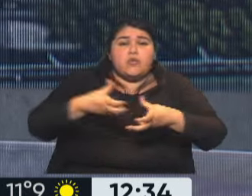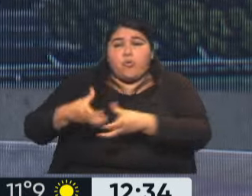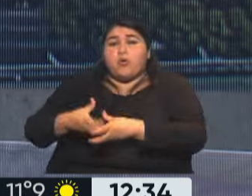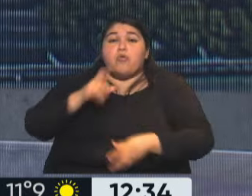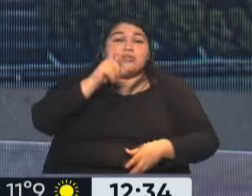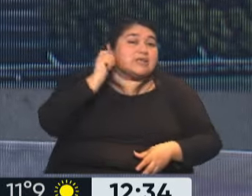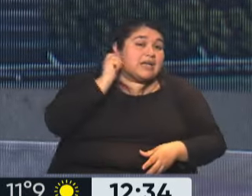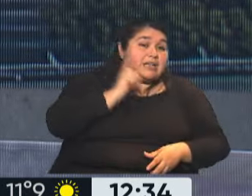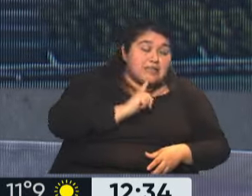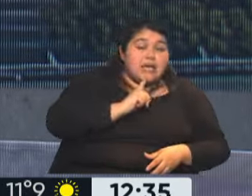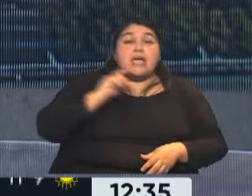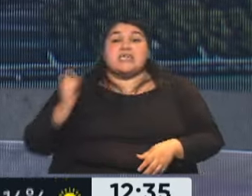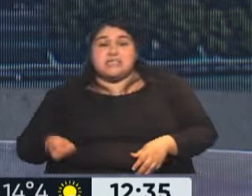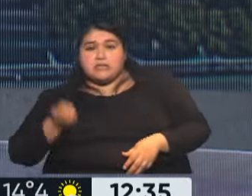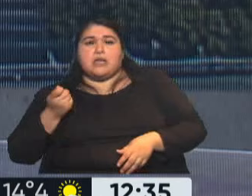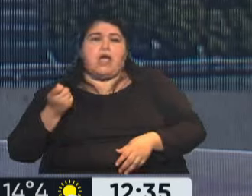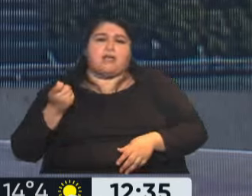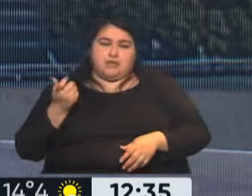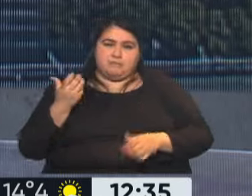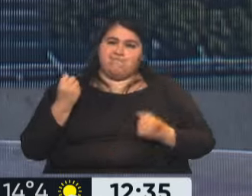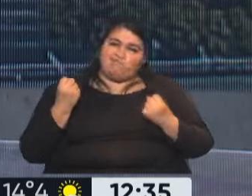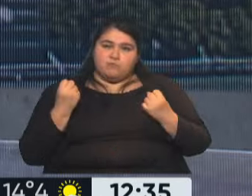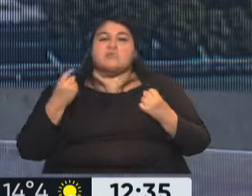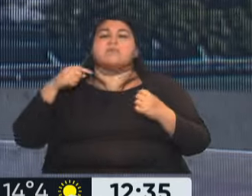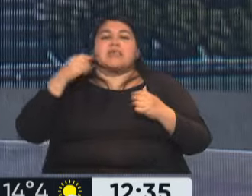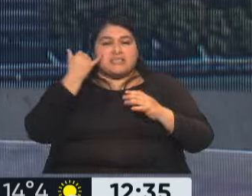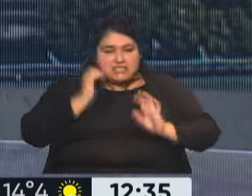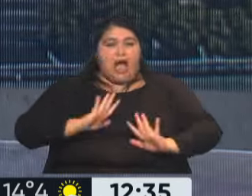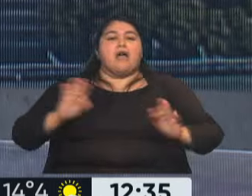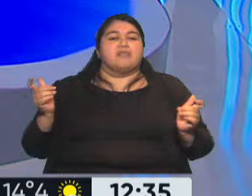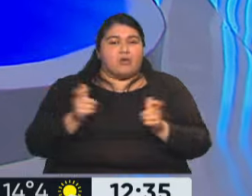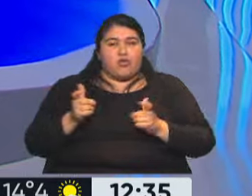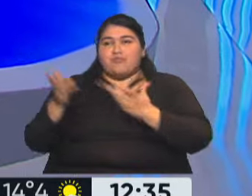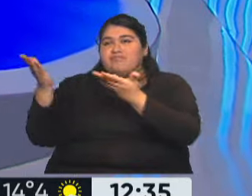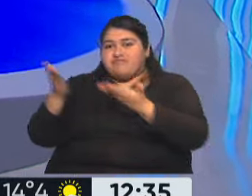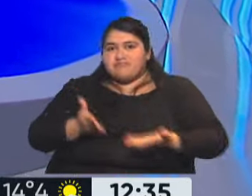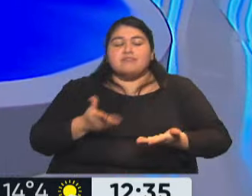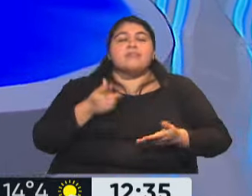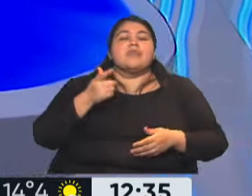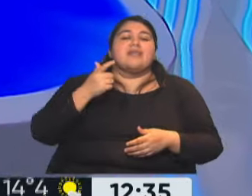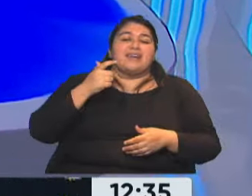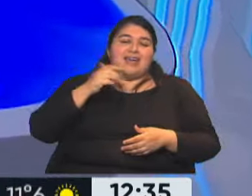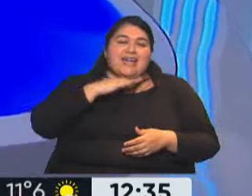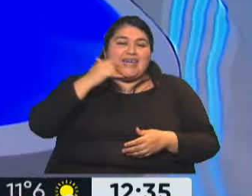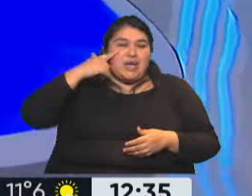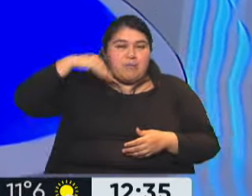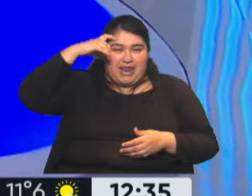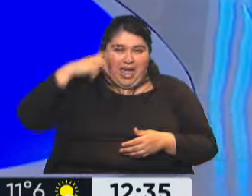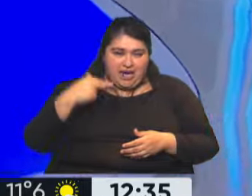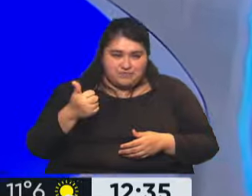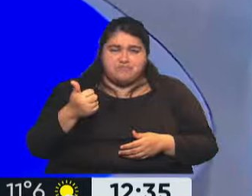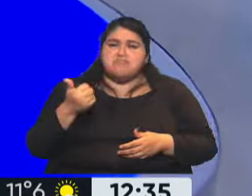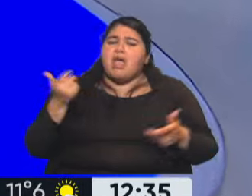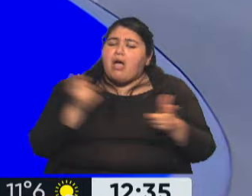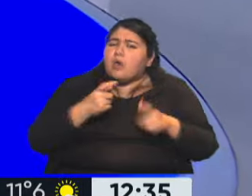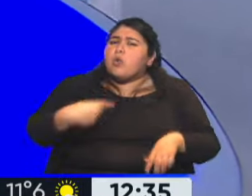reunión que ya fue convocada para las próximas horas, de la que vamos a hablar con Jimena Fuertes, con quien ya estamos. ¿Qué tal, Jimena? Hola, buen día. ¿Cómo estás, Silvia? Muy buen día. ¿Reunión